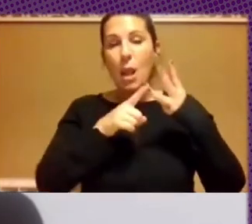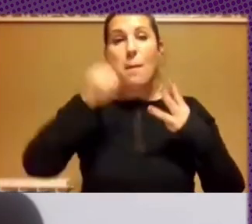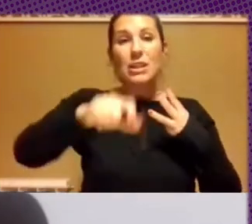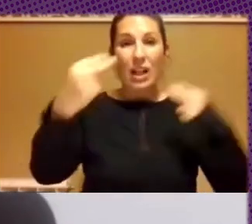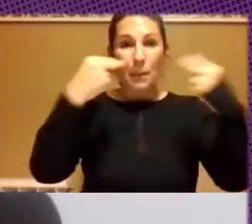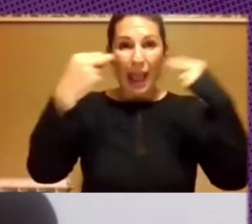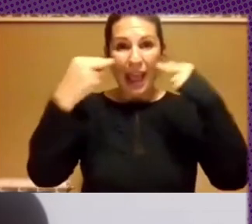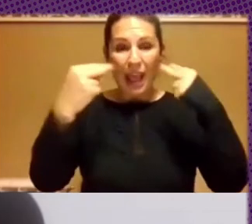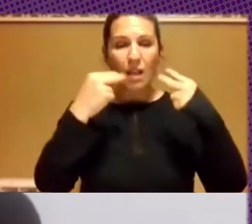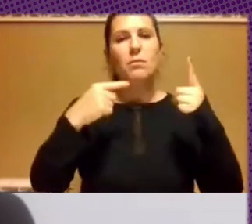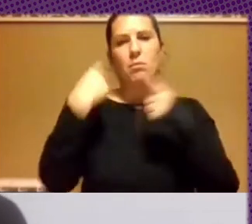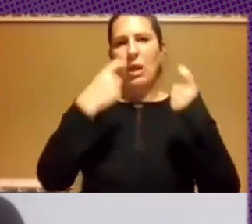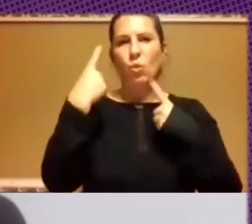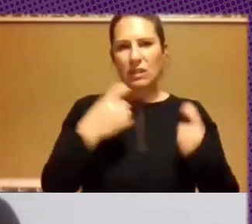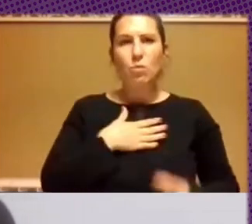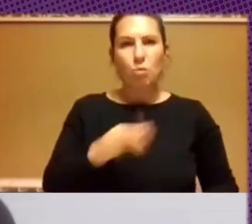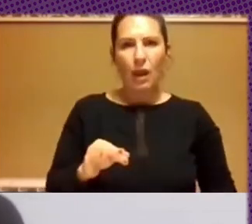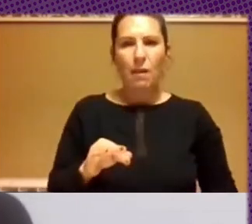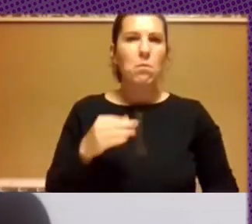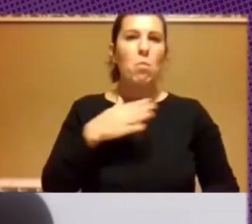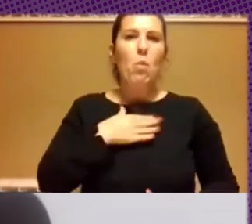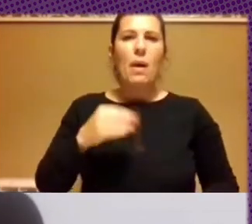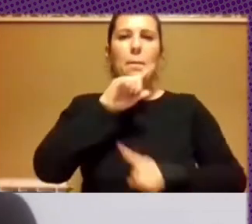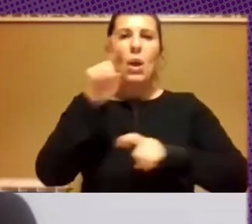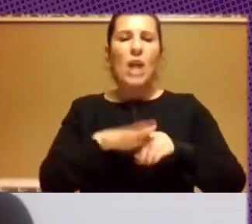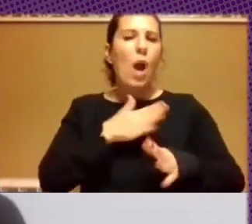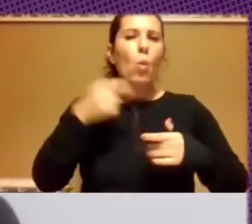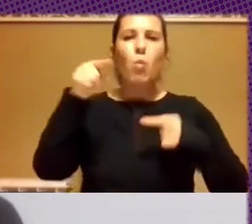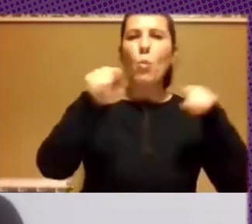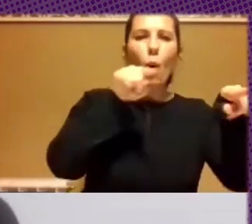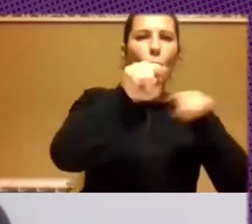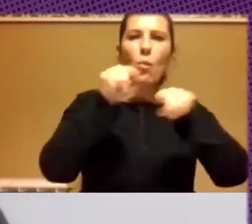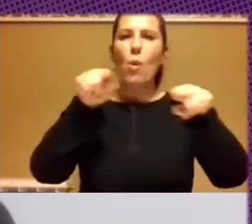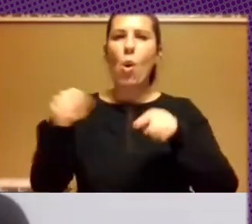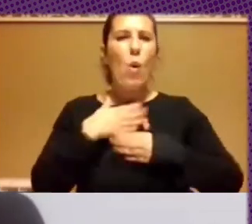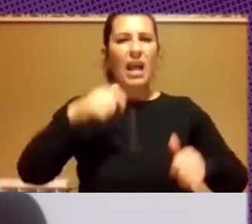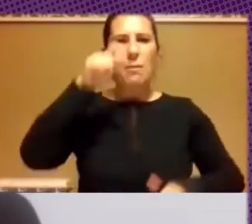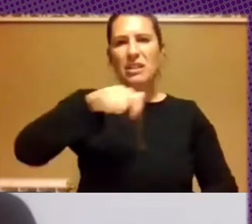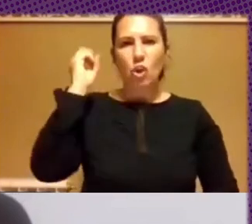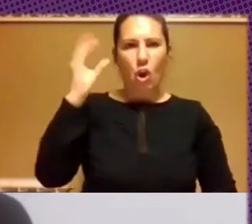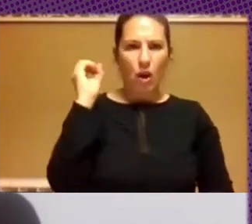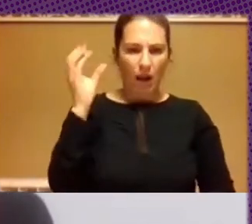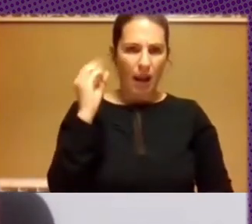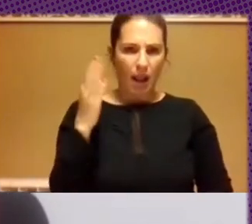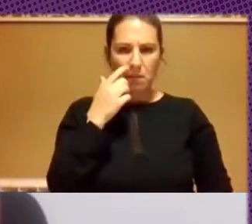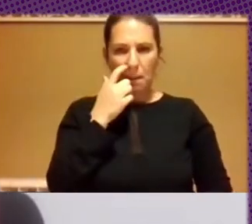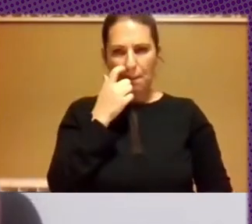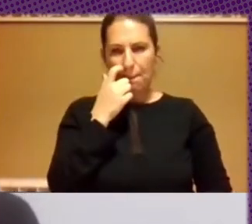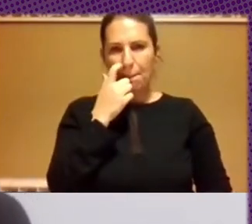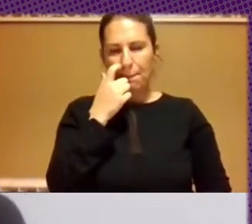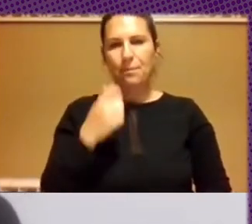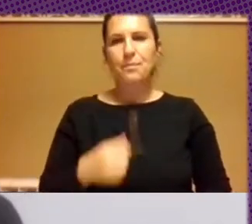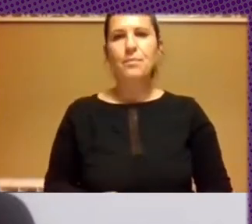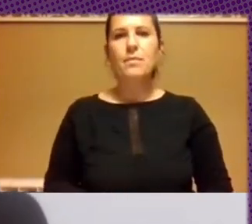viendo dirigidas a cualquiera de las personas que están exponiendo un poco cuáles son sus proyectos y un poco las